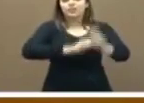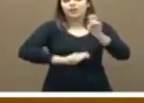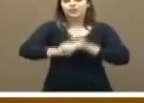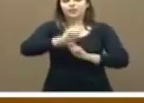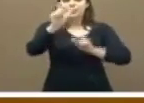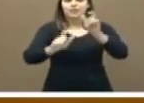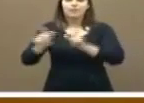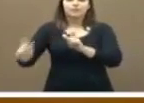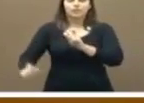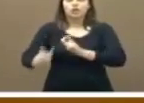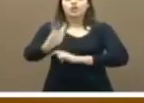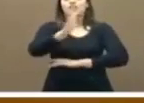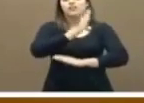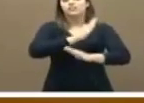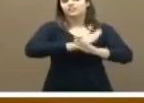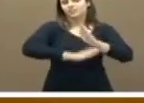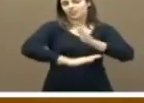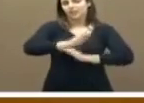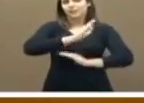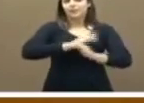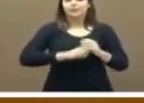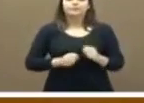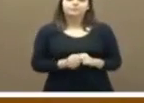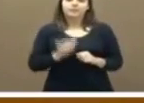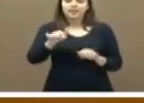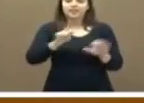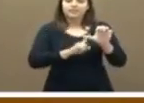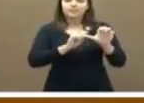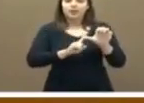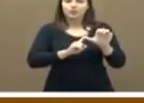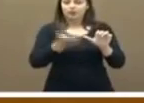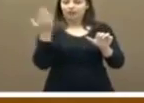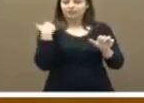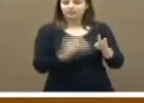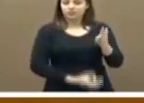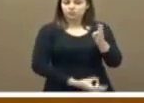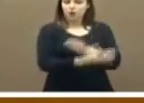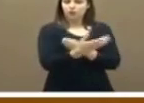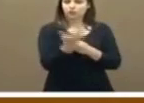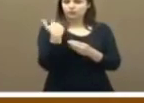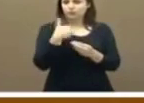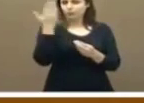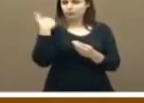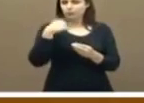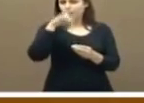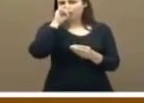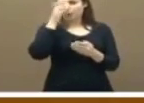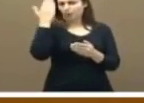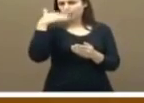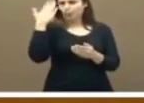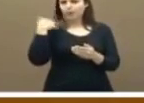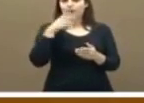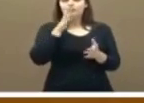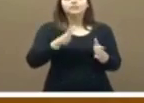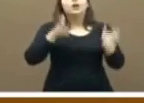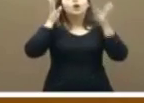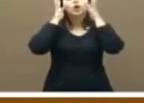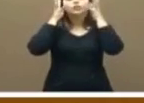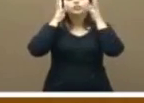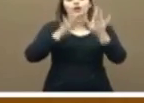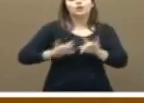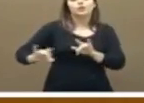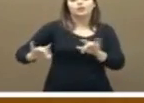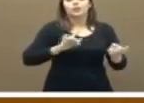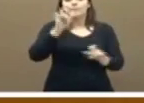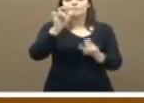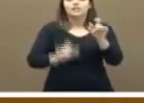personas con discapacidad. En Extremadura se creó hace muchos años el Consejo Regional de